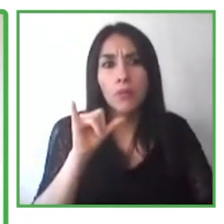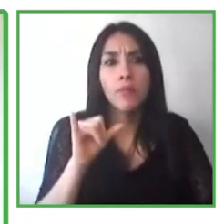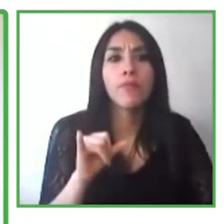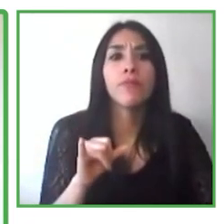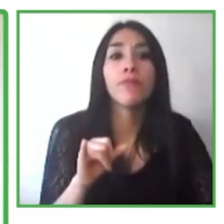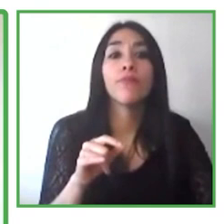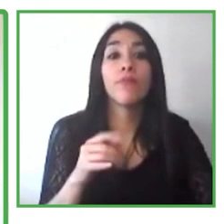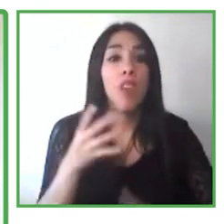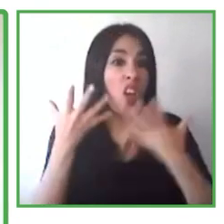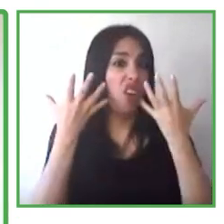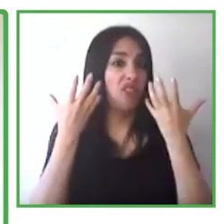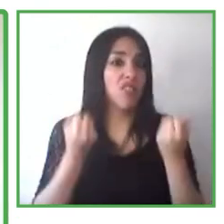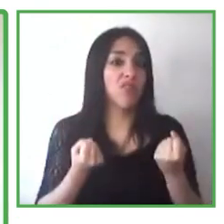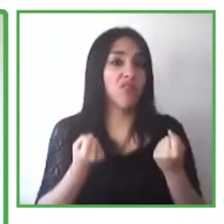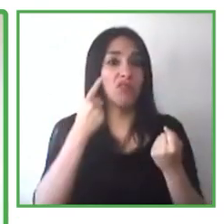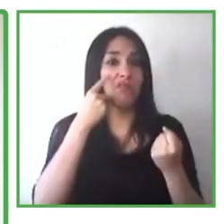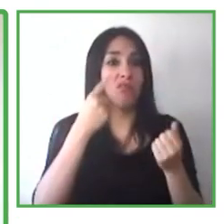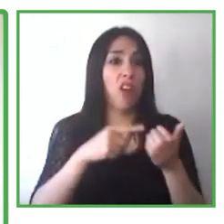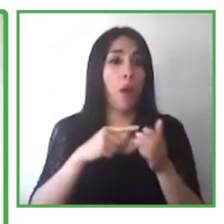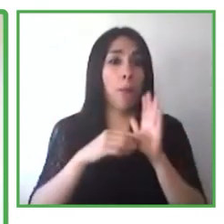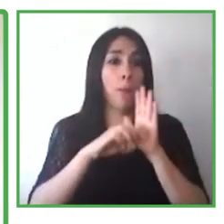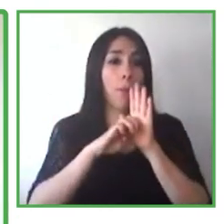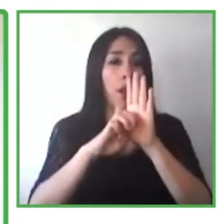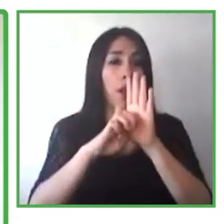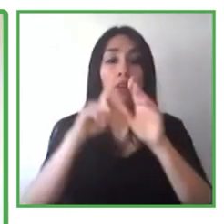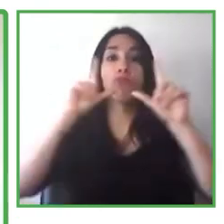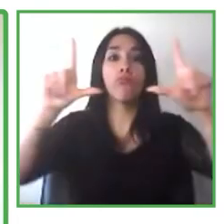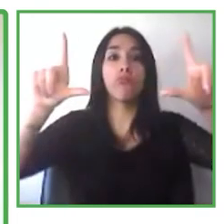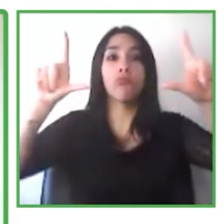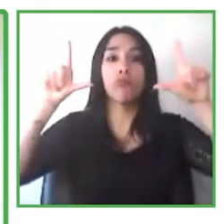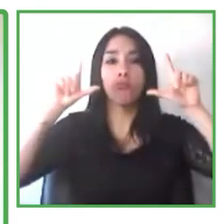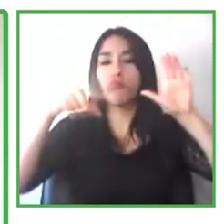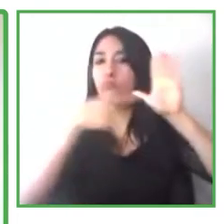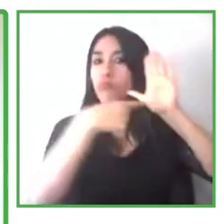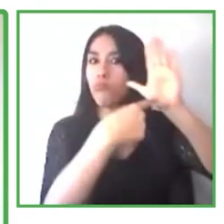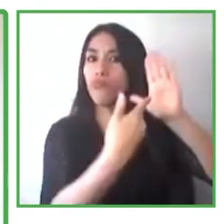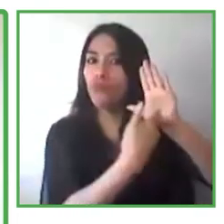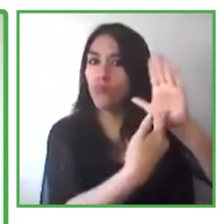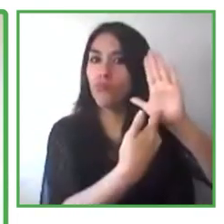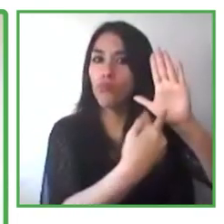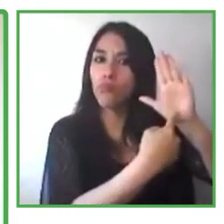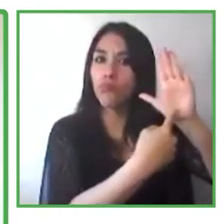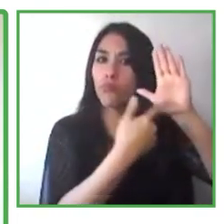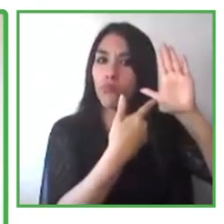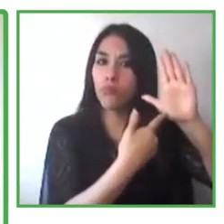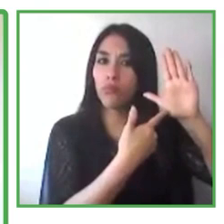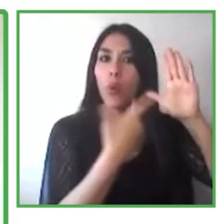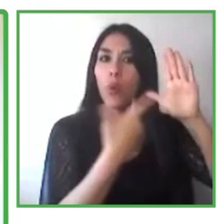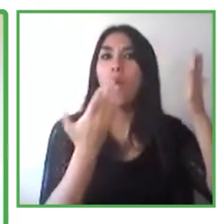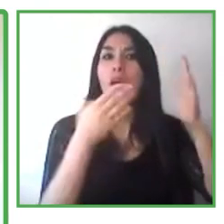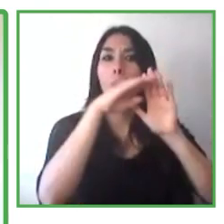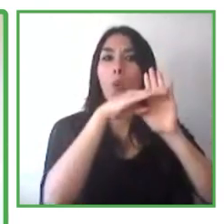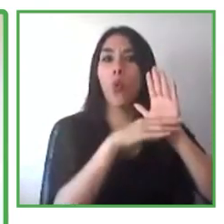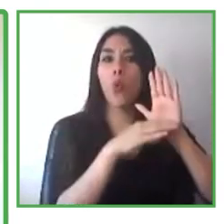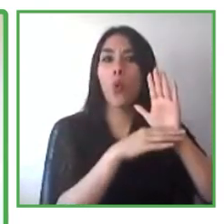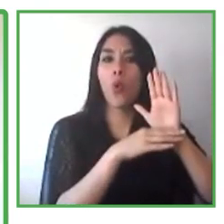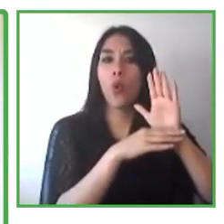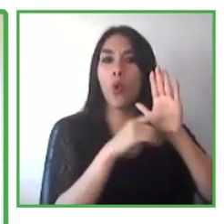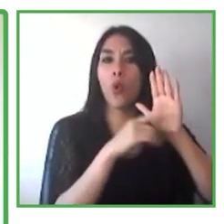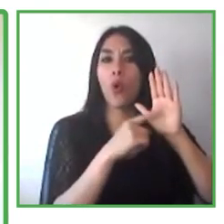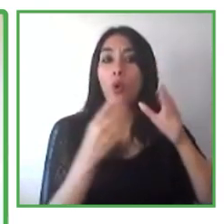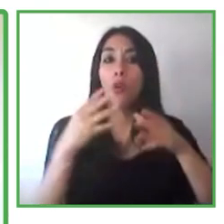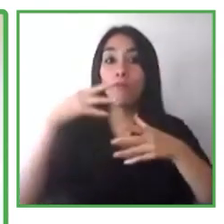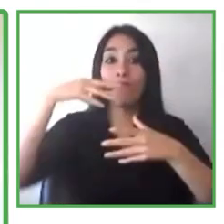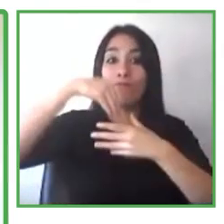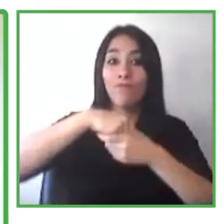nos ha empoderado a formas innovadoras a hacer que el programa sea más accesible para los candidatos, pero reconocemos que las barreras a la empleada para las personas con